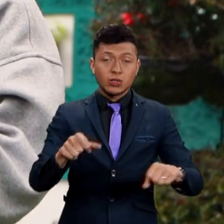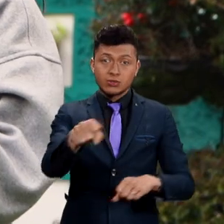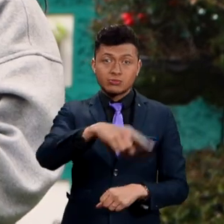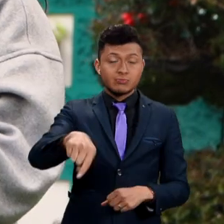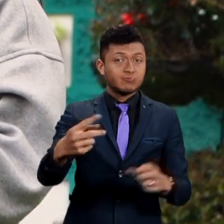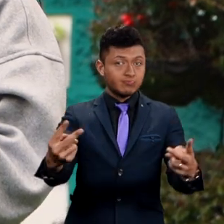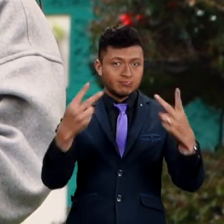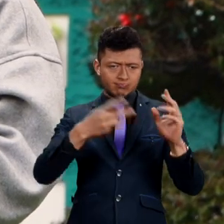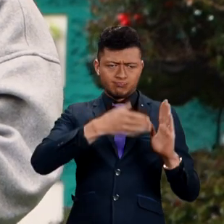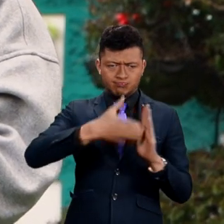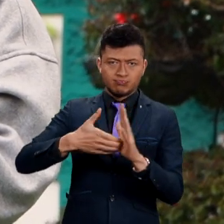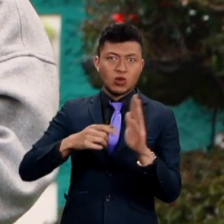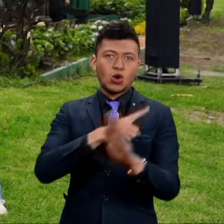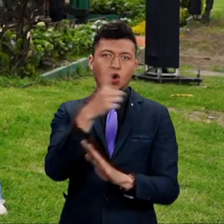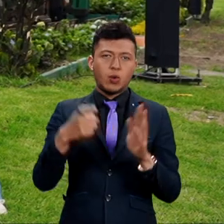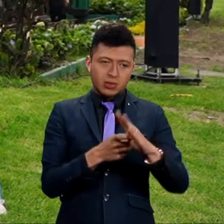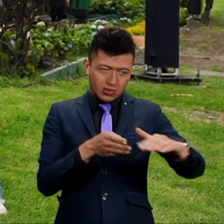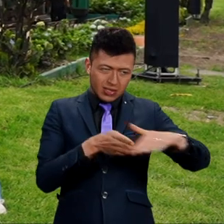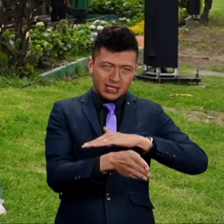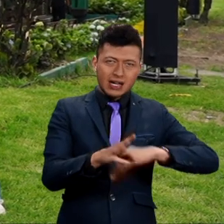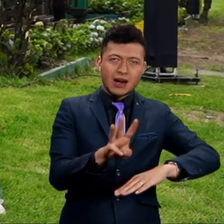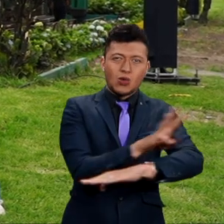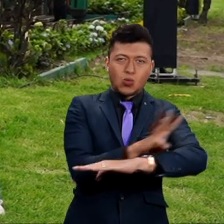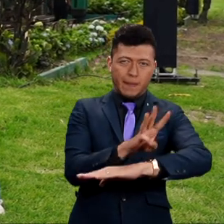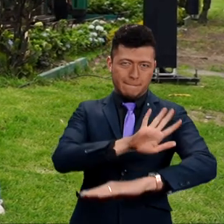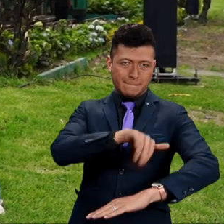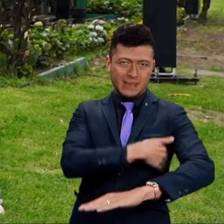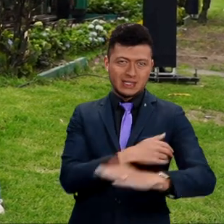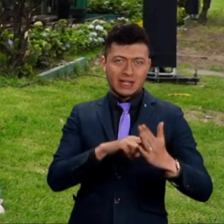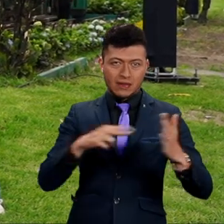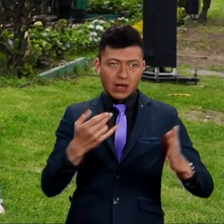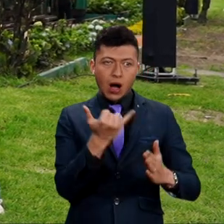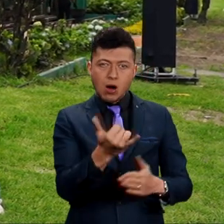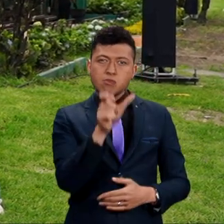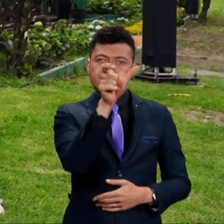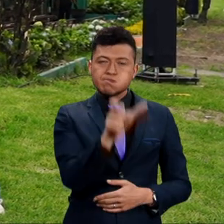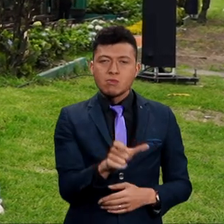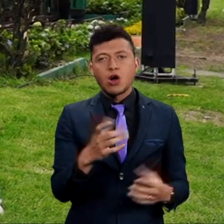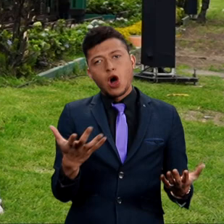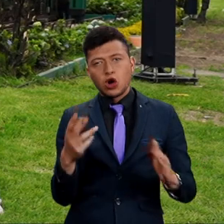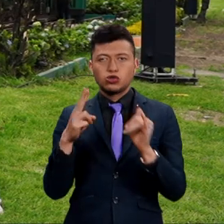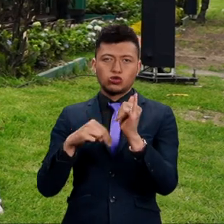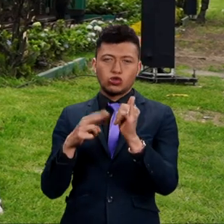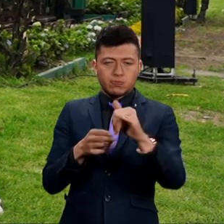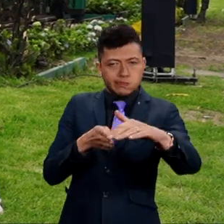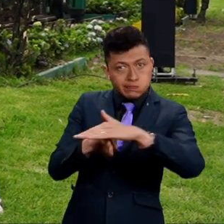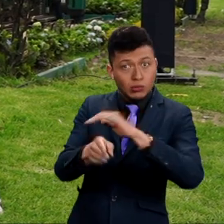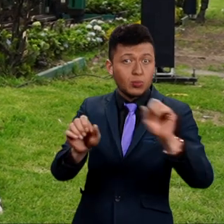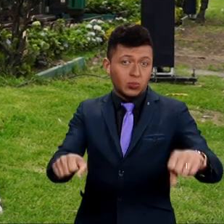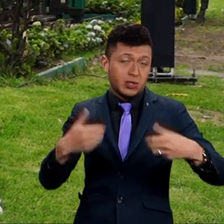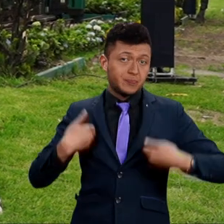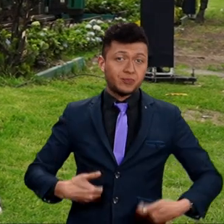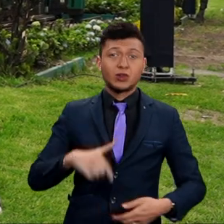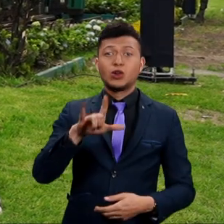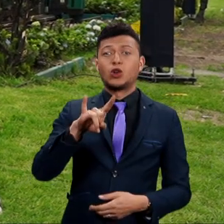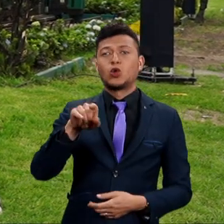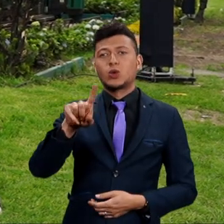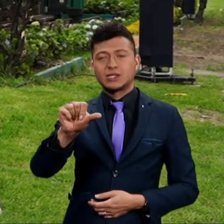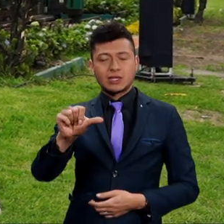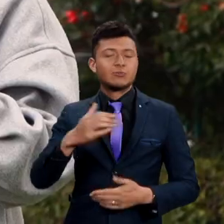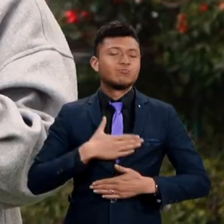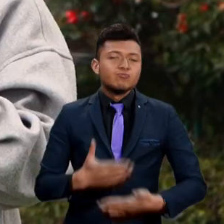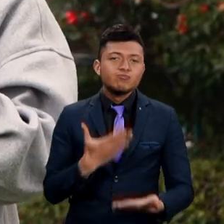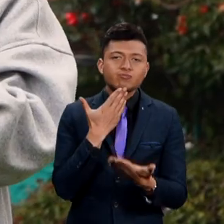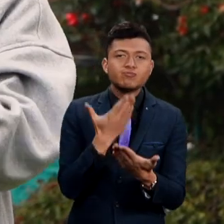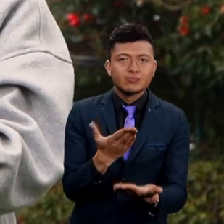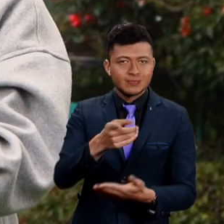y que pueden ver todos nuestros capítulos a través del micrositio, en la página web del ministerio o también en el canal de YouTube. Soy Luisa